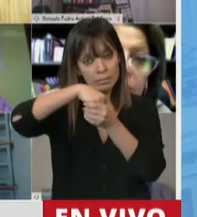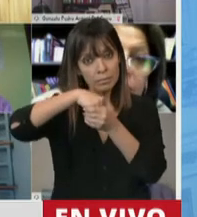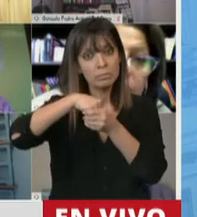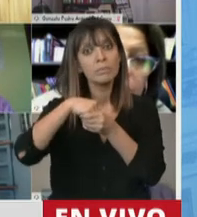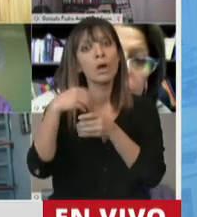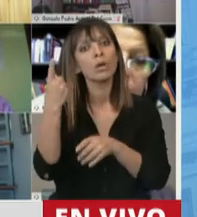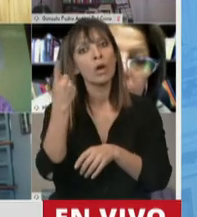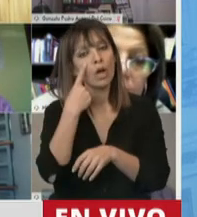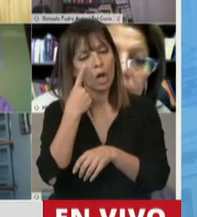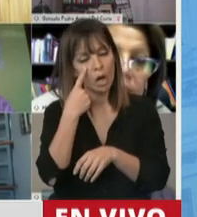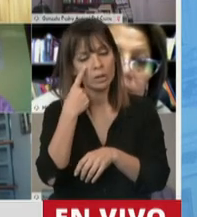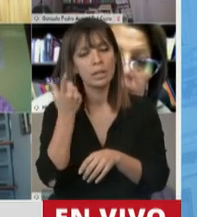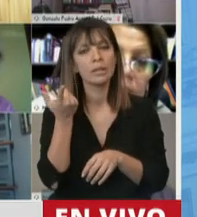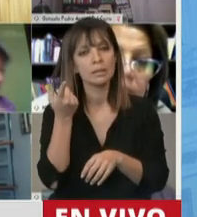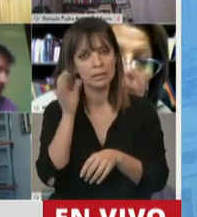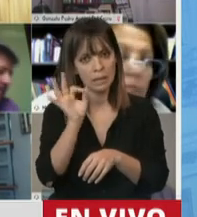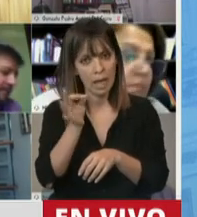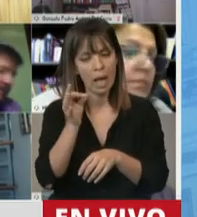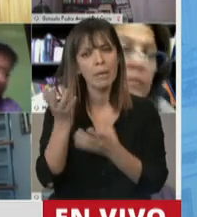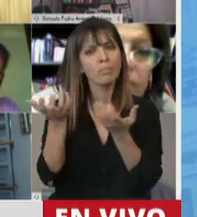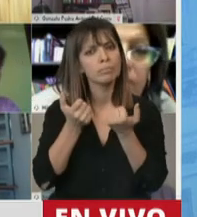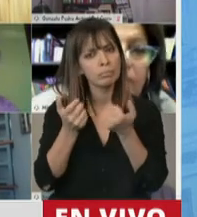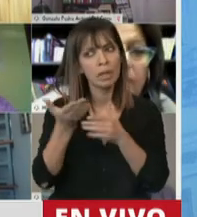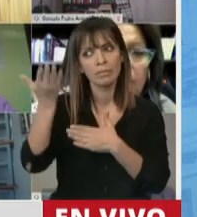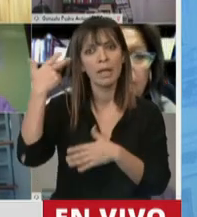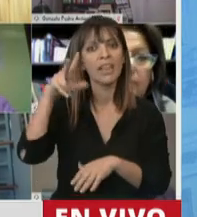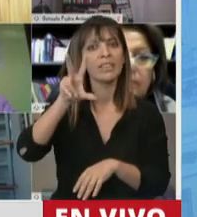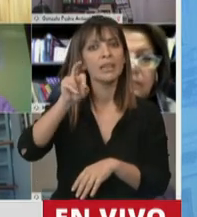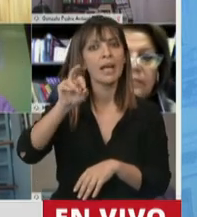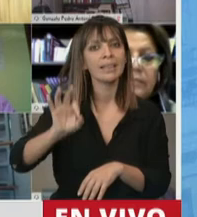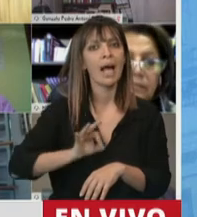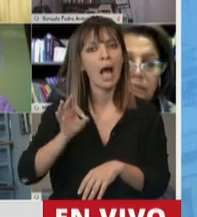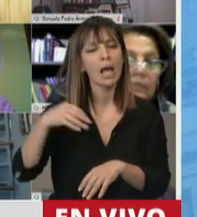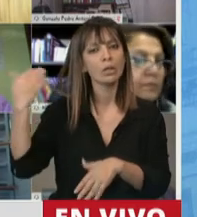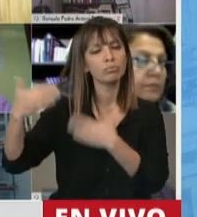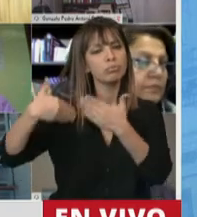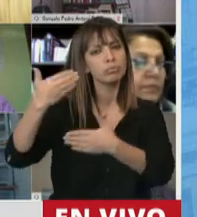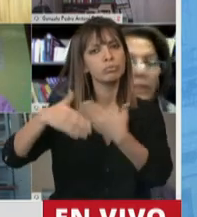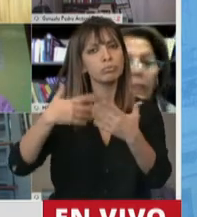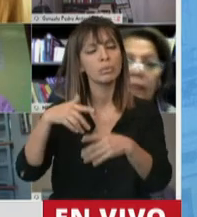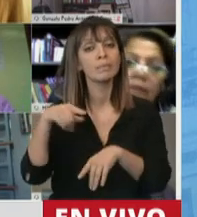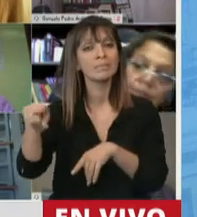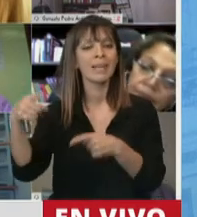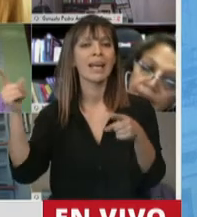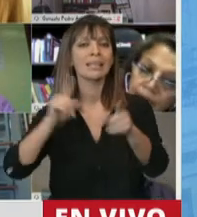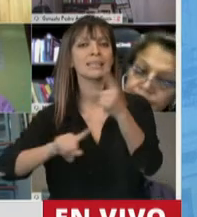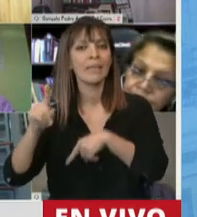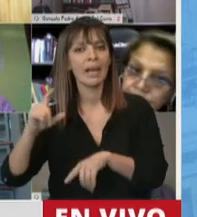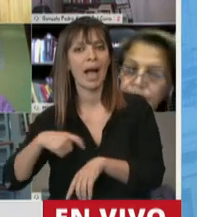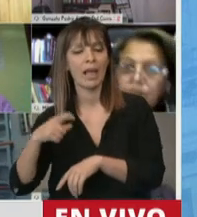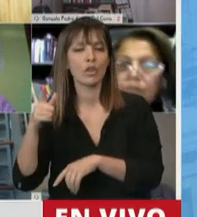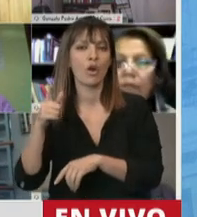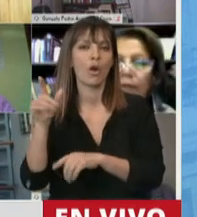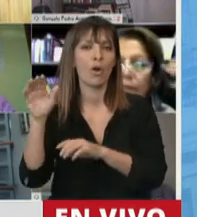conocen y nos han acompañado hace más de 30 años en estos planteos desde el Sindicato de Amas de Casa de la